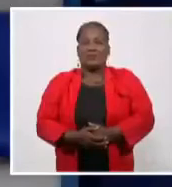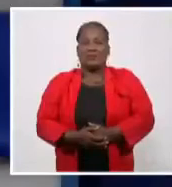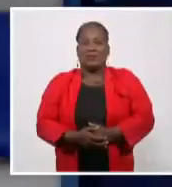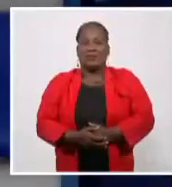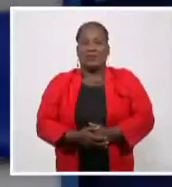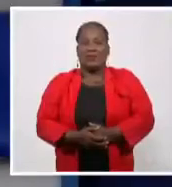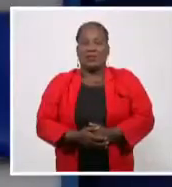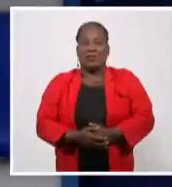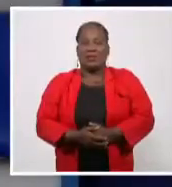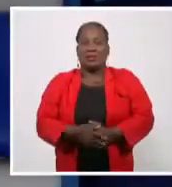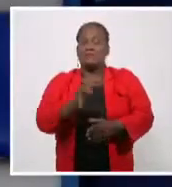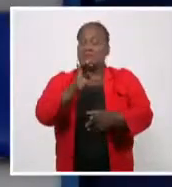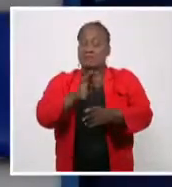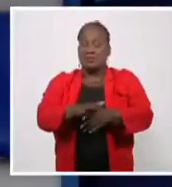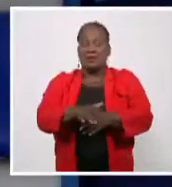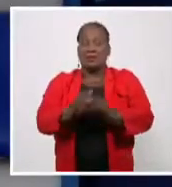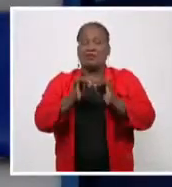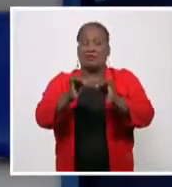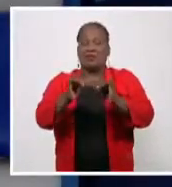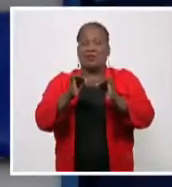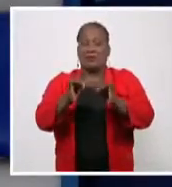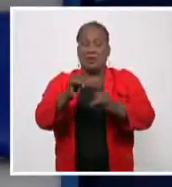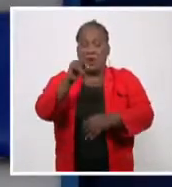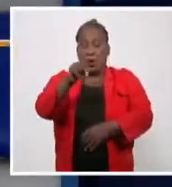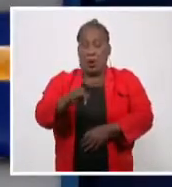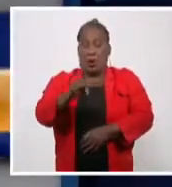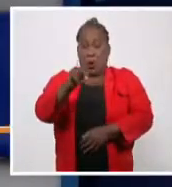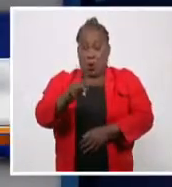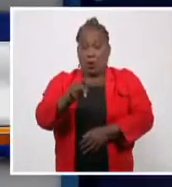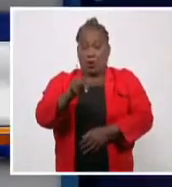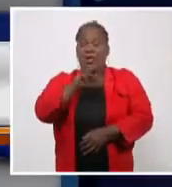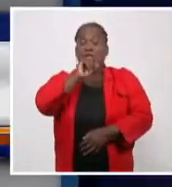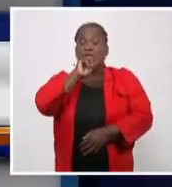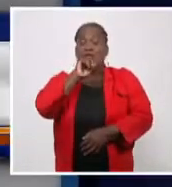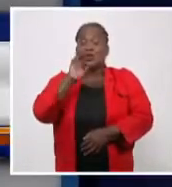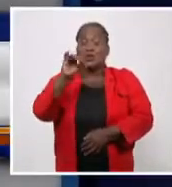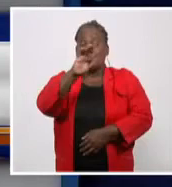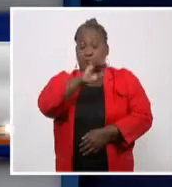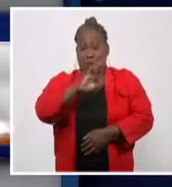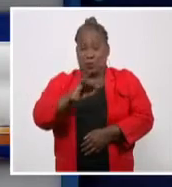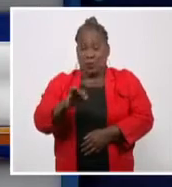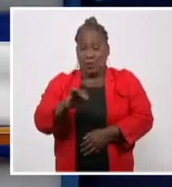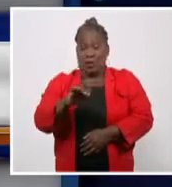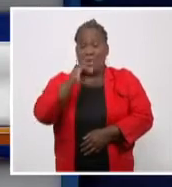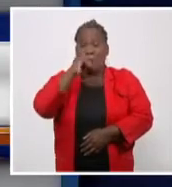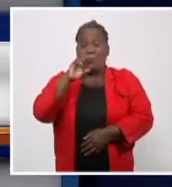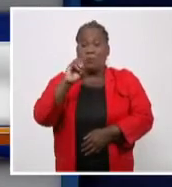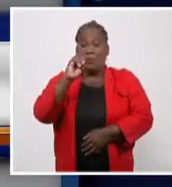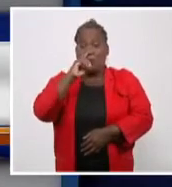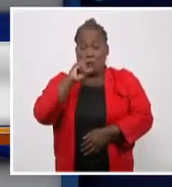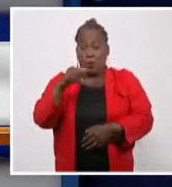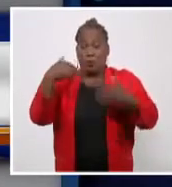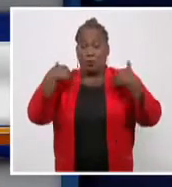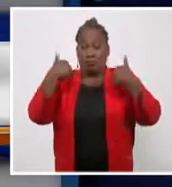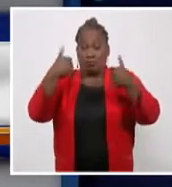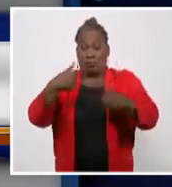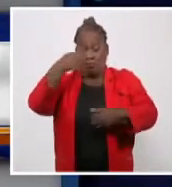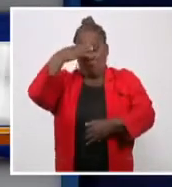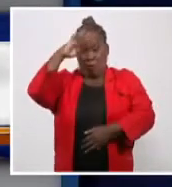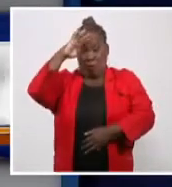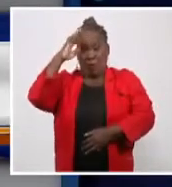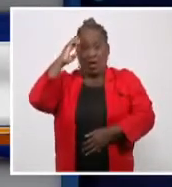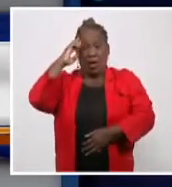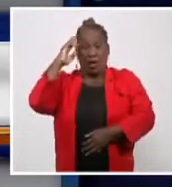Ya comenzamos con las informaciones. Hoy en su cuenta en Twitter, el canciller cubano Bruno Rodríguez Parrilla recuerda que en la mayor de las